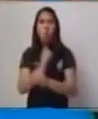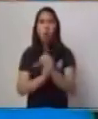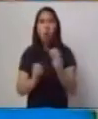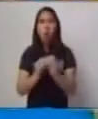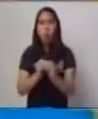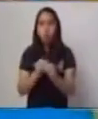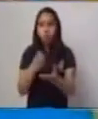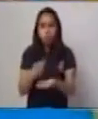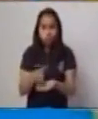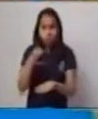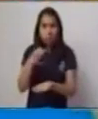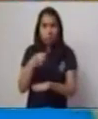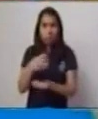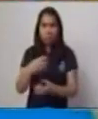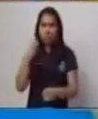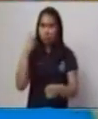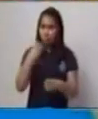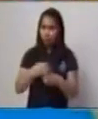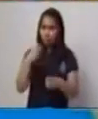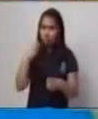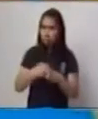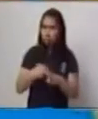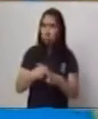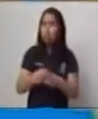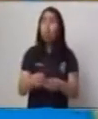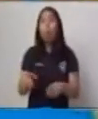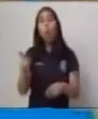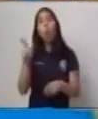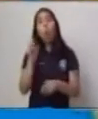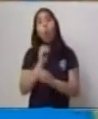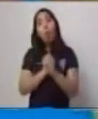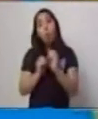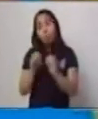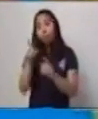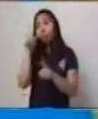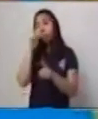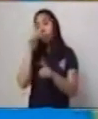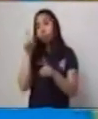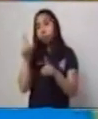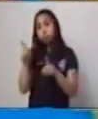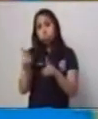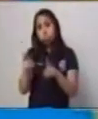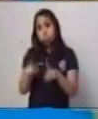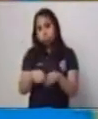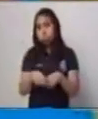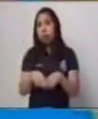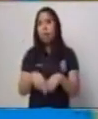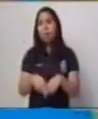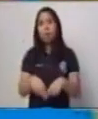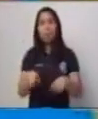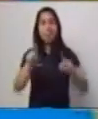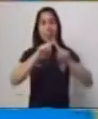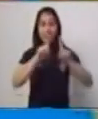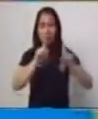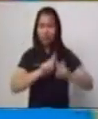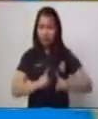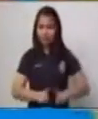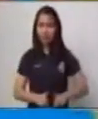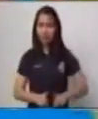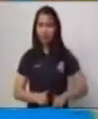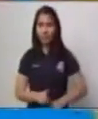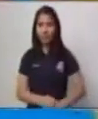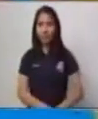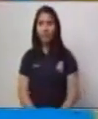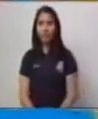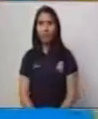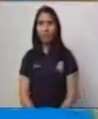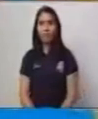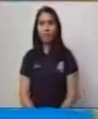geométrica también, como los borradores. Hay borradores que son triangulares y que son suaves también.